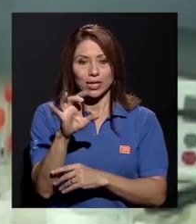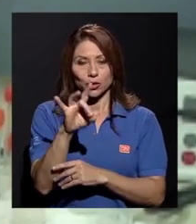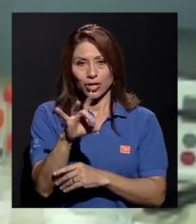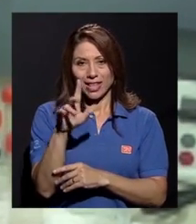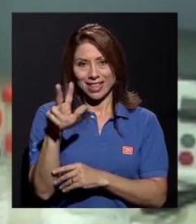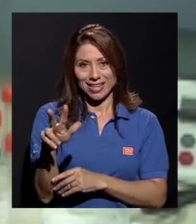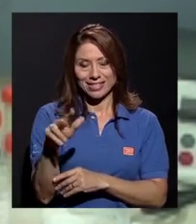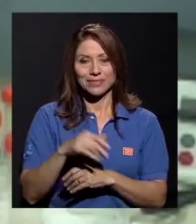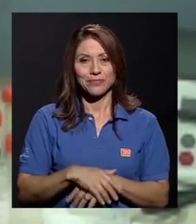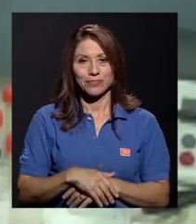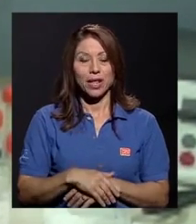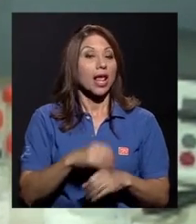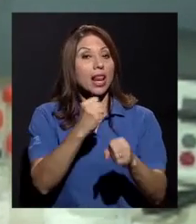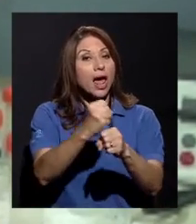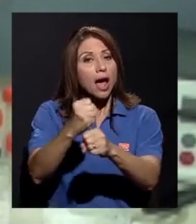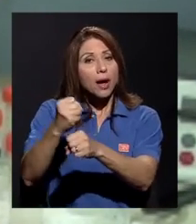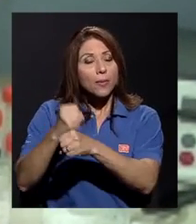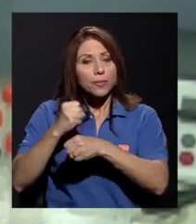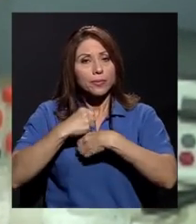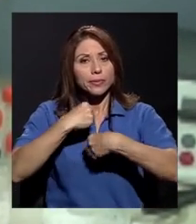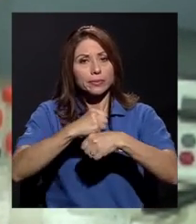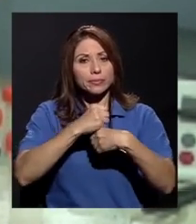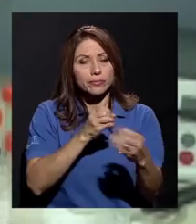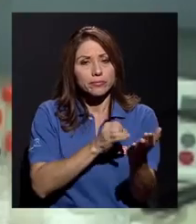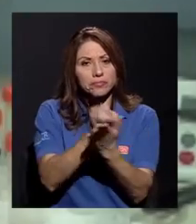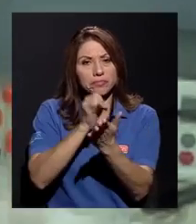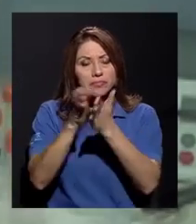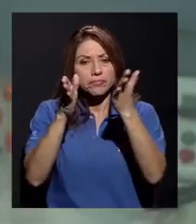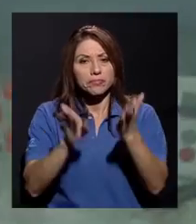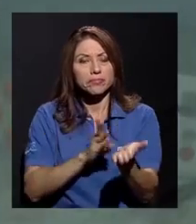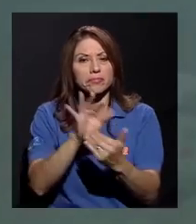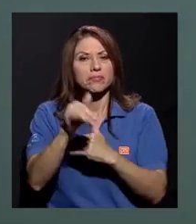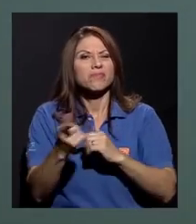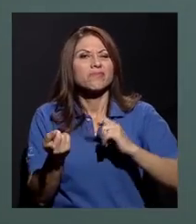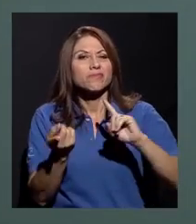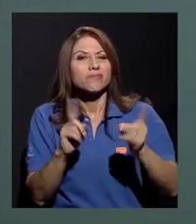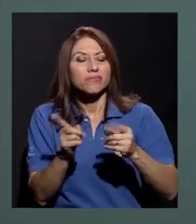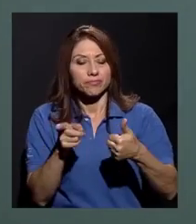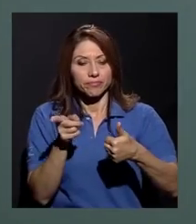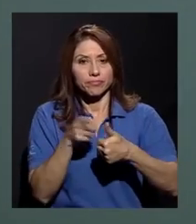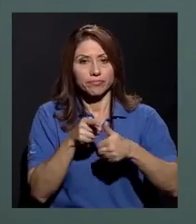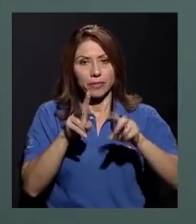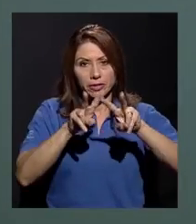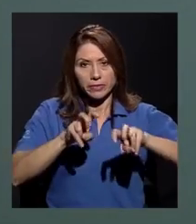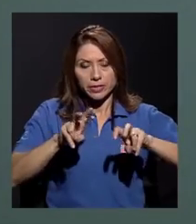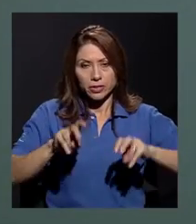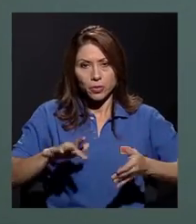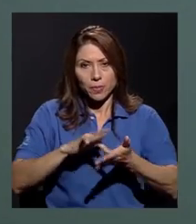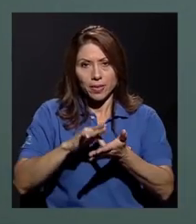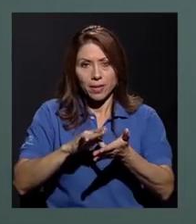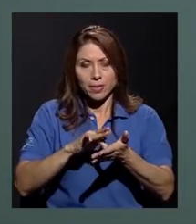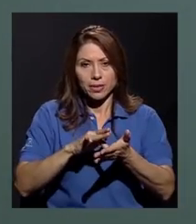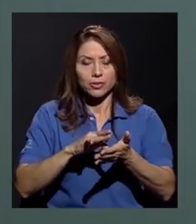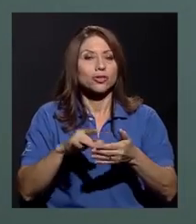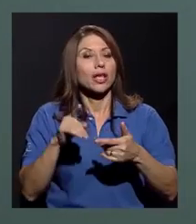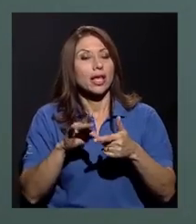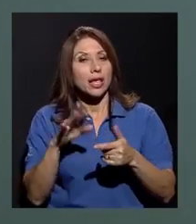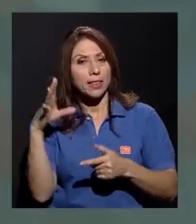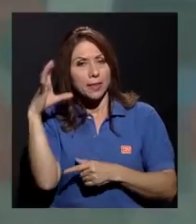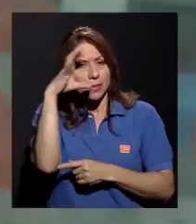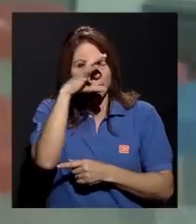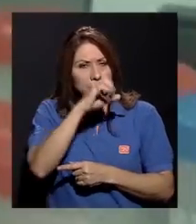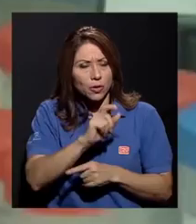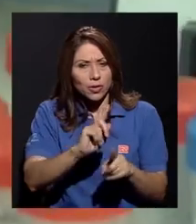Entre las labores que realizan los investigadores del proyecto están la revisión de medicamentos y la detención de interacciones y